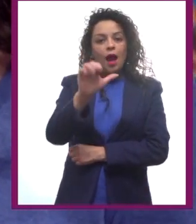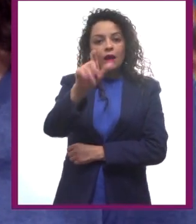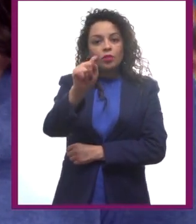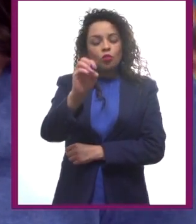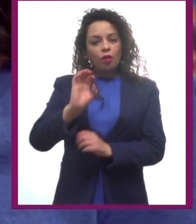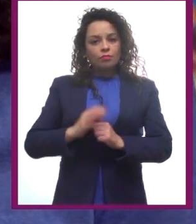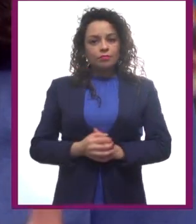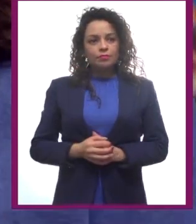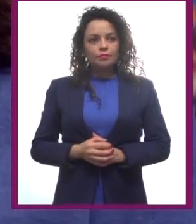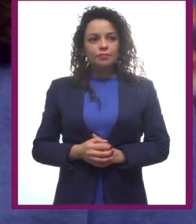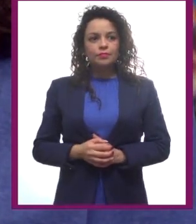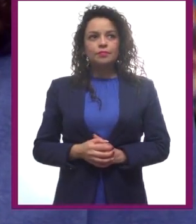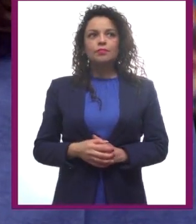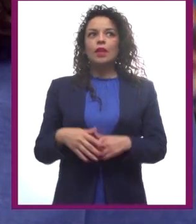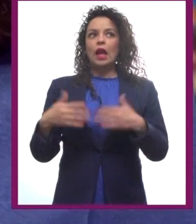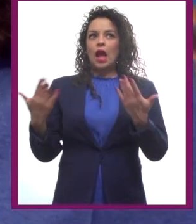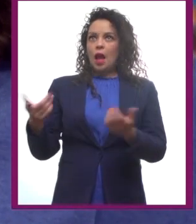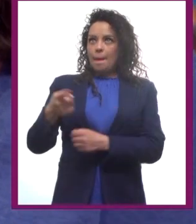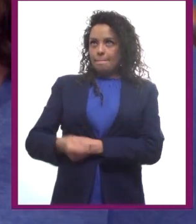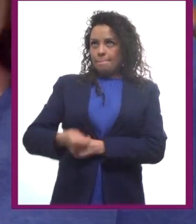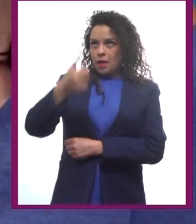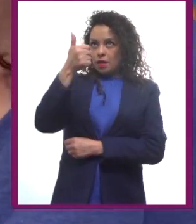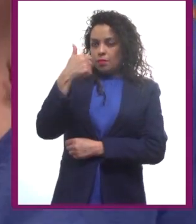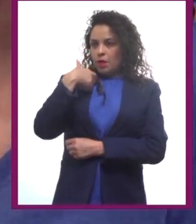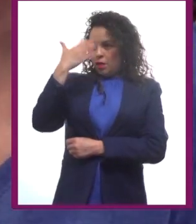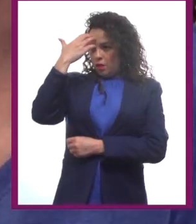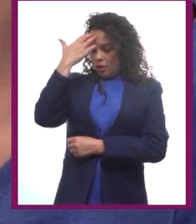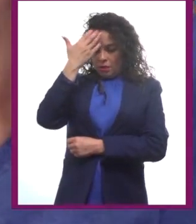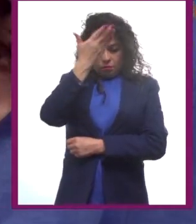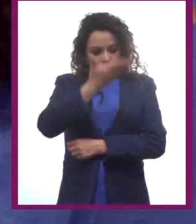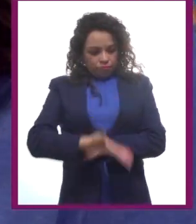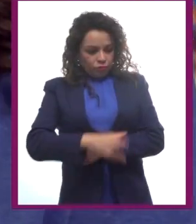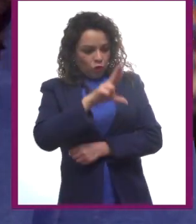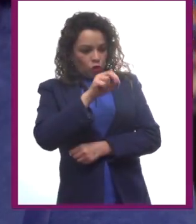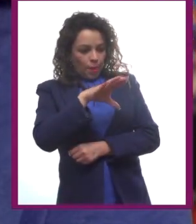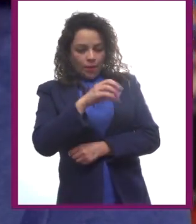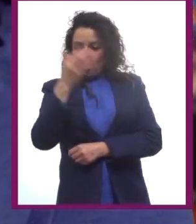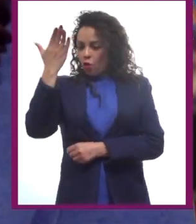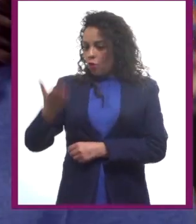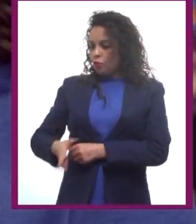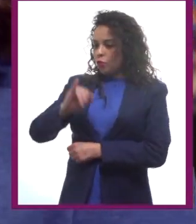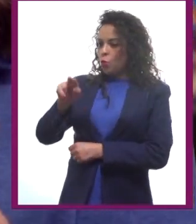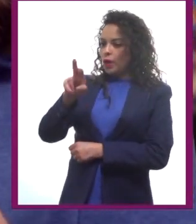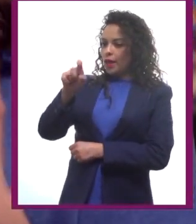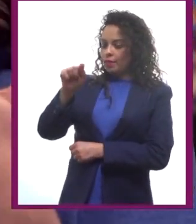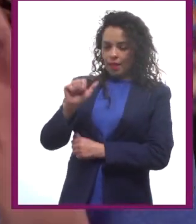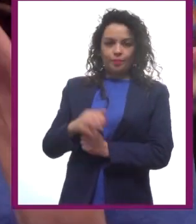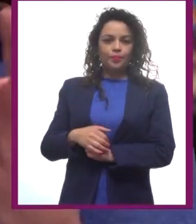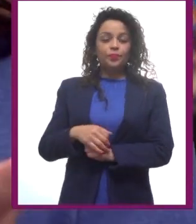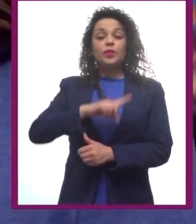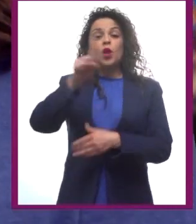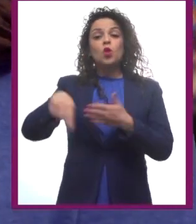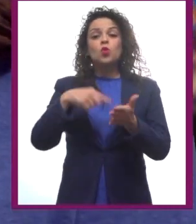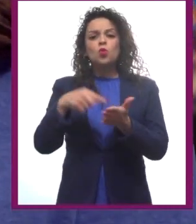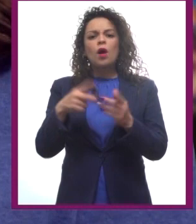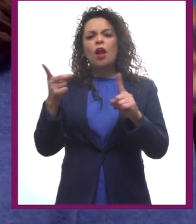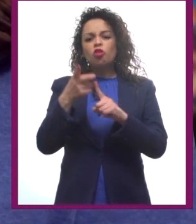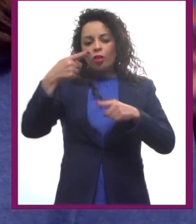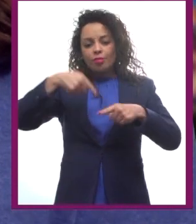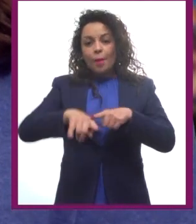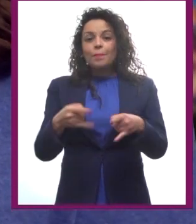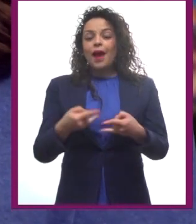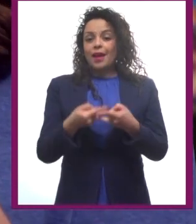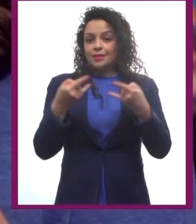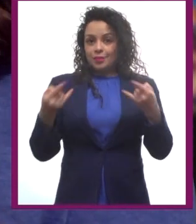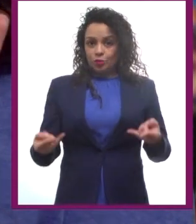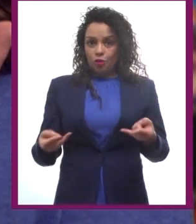Bueno, en el primer acto nos presentan a Romeo y Julieta, los protagonistas, el lugar en el que sucede la historia, que en